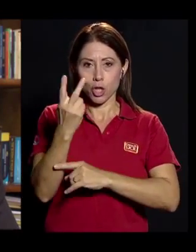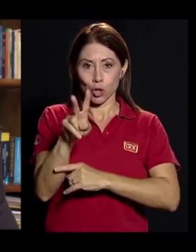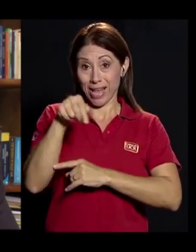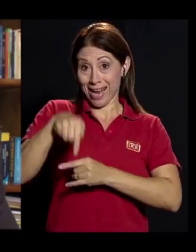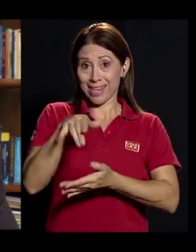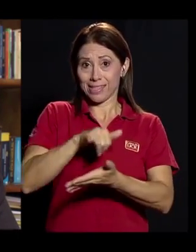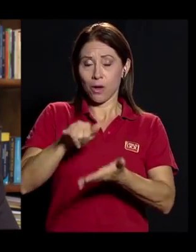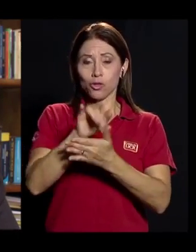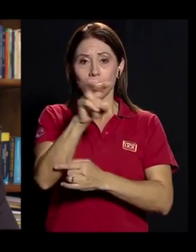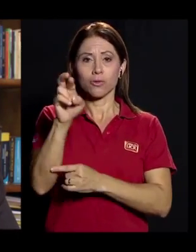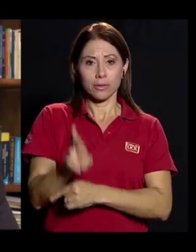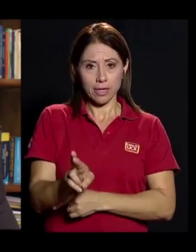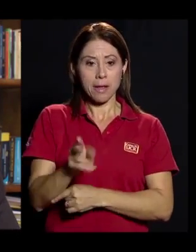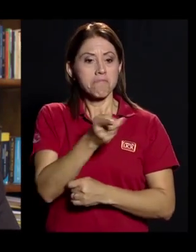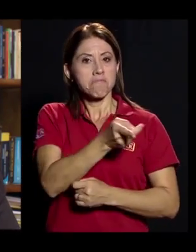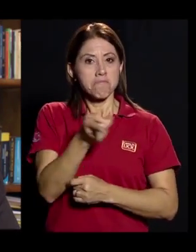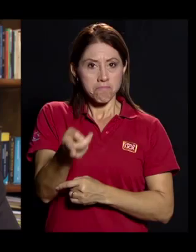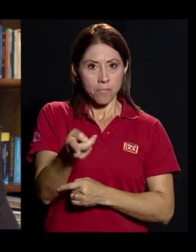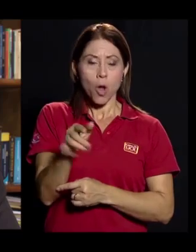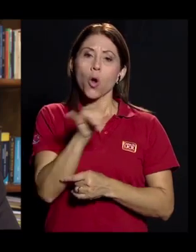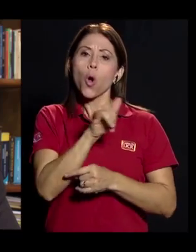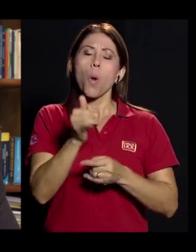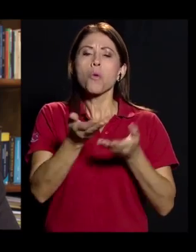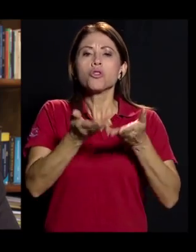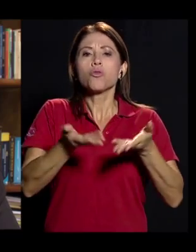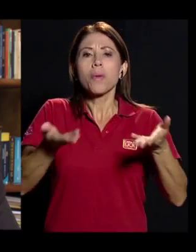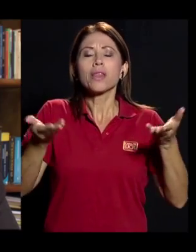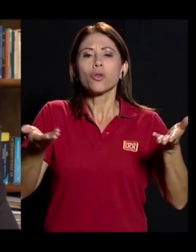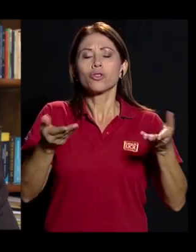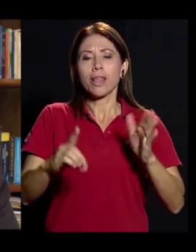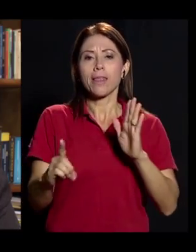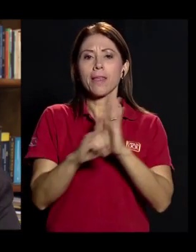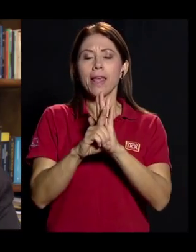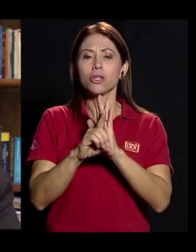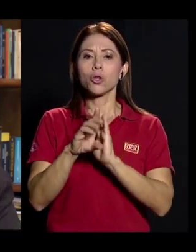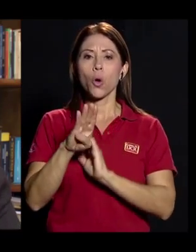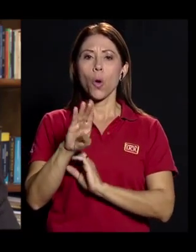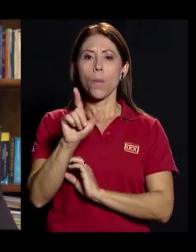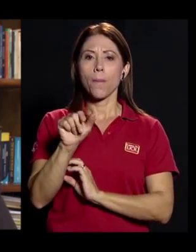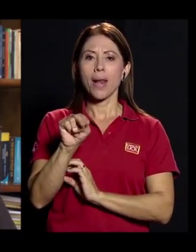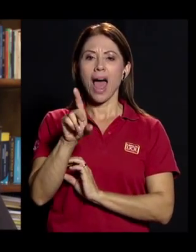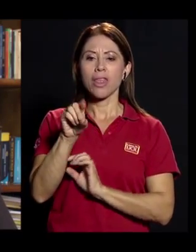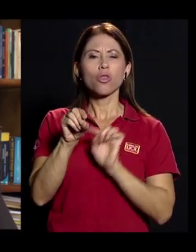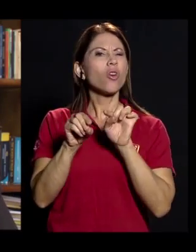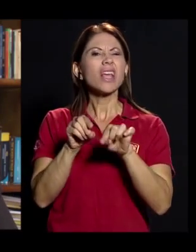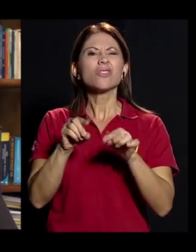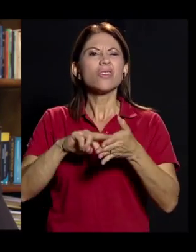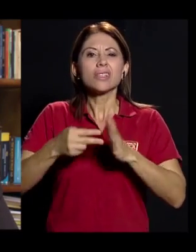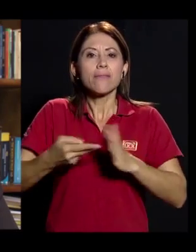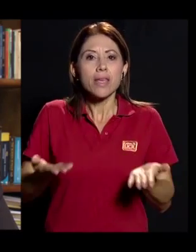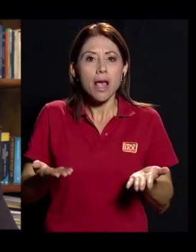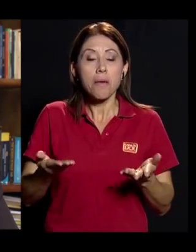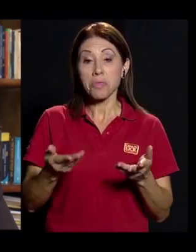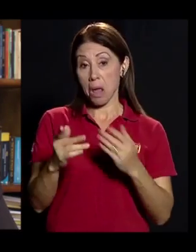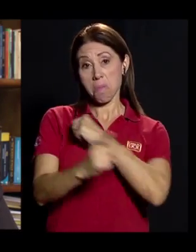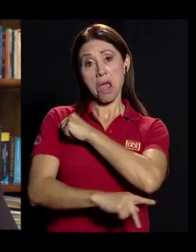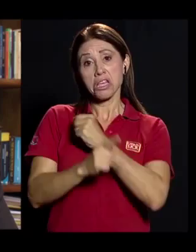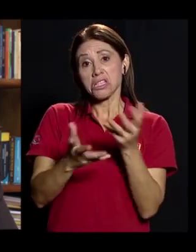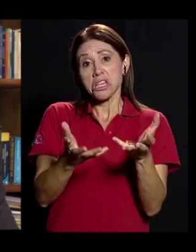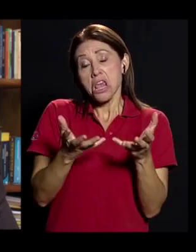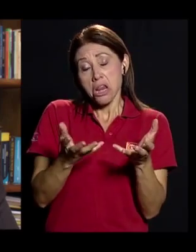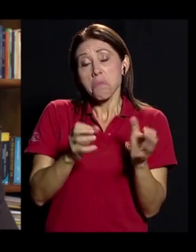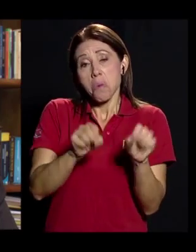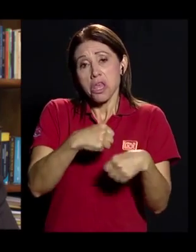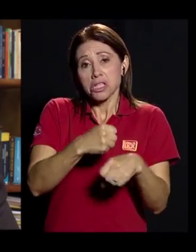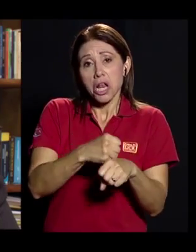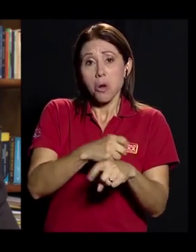aquí en San José de Costa Rica como instrumento de derecho blando. ¿Qué quiere decir esto? Si quiere, país